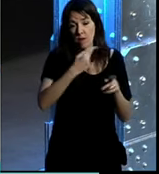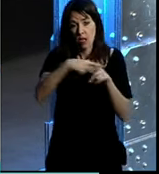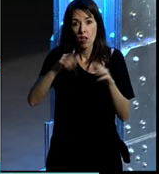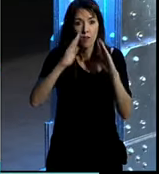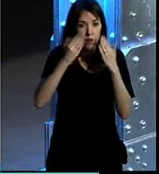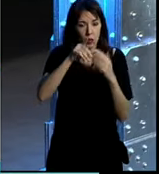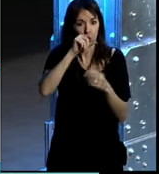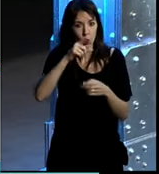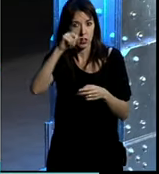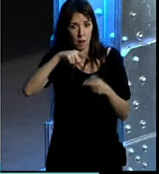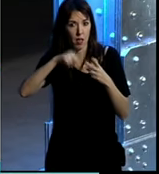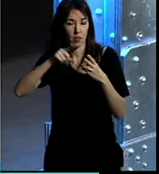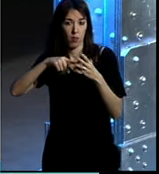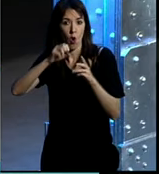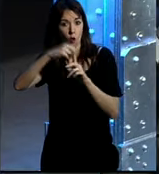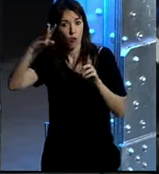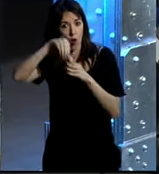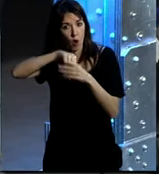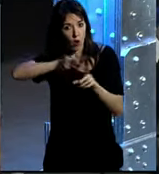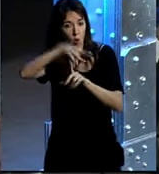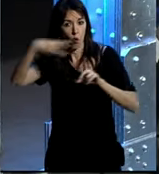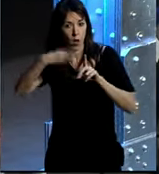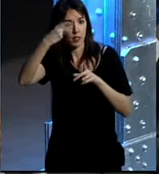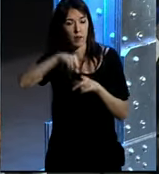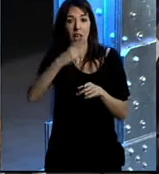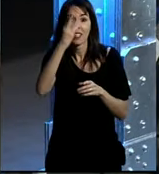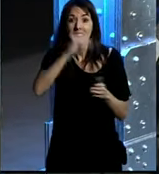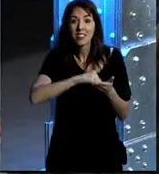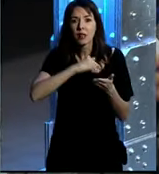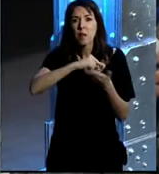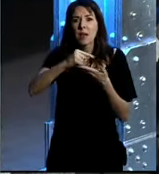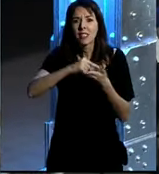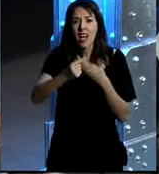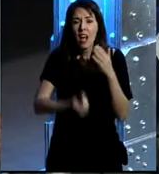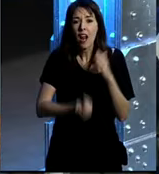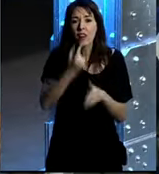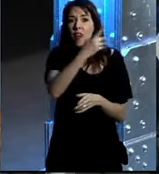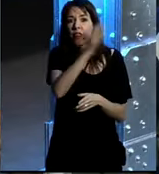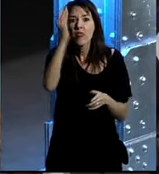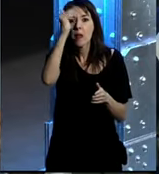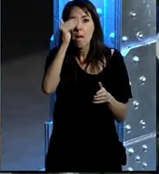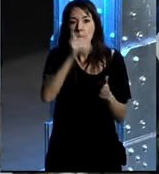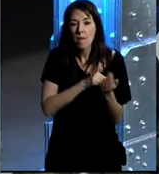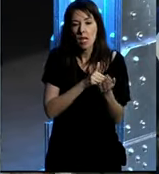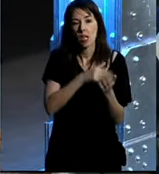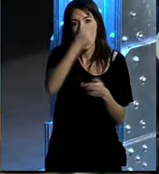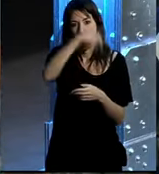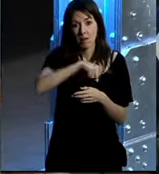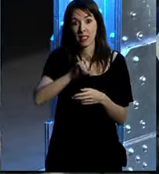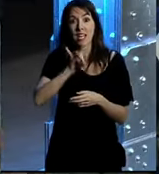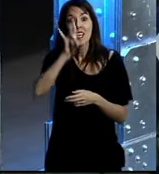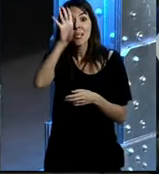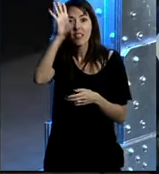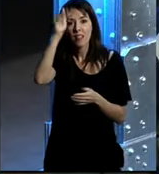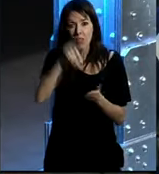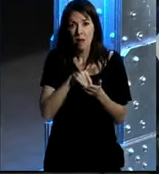facebook twitter etcétera sino en el foro que tenemos abierto en la web tenemos unos tres mil mensajes al día unos cien mil al mes y quince mil de ellos